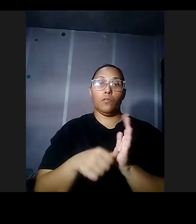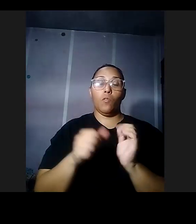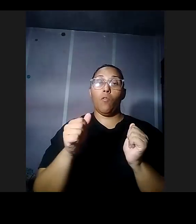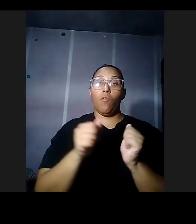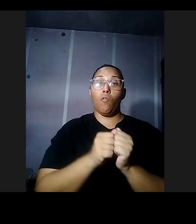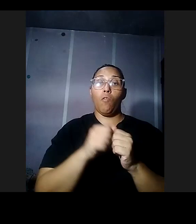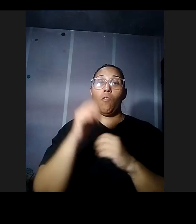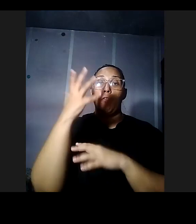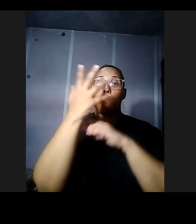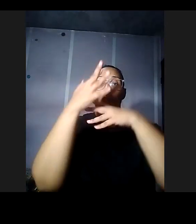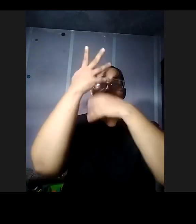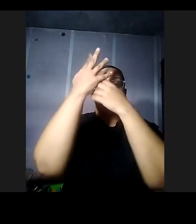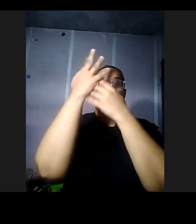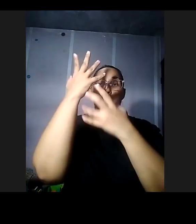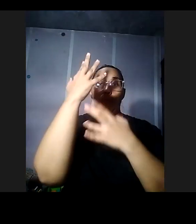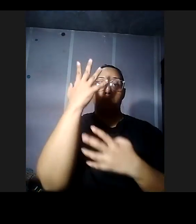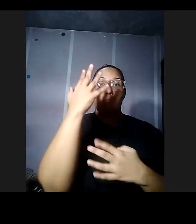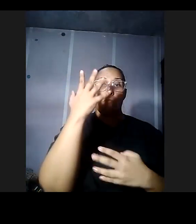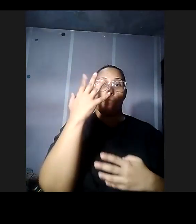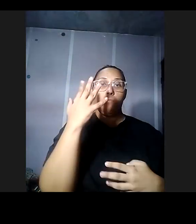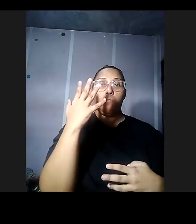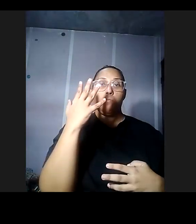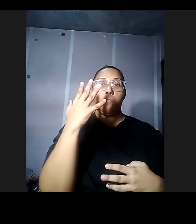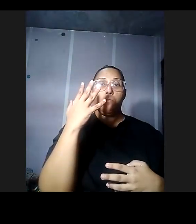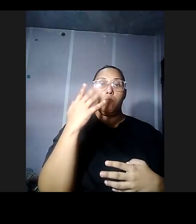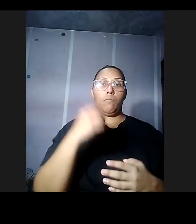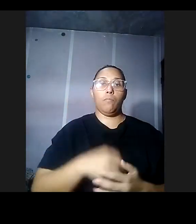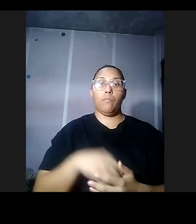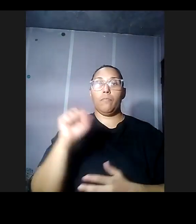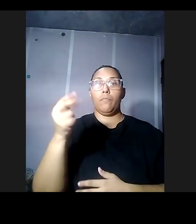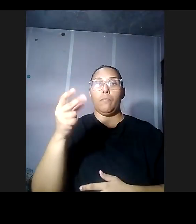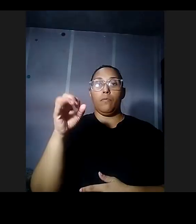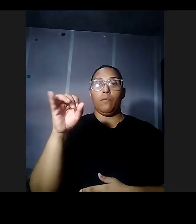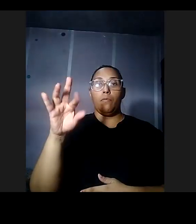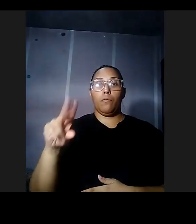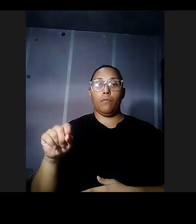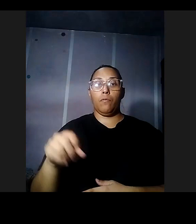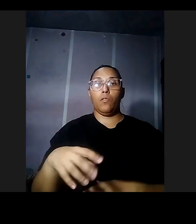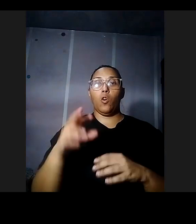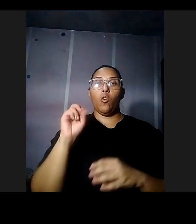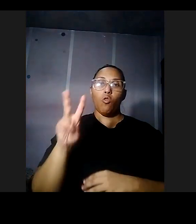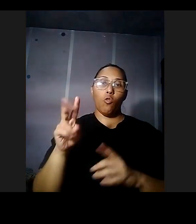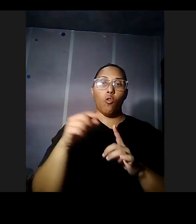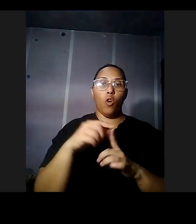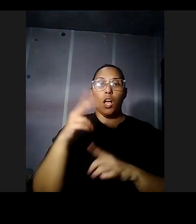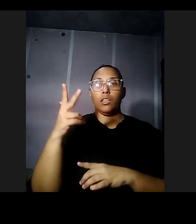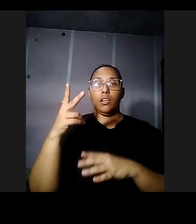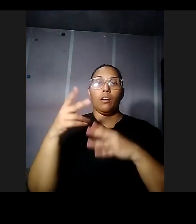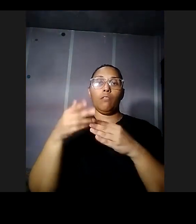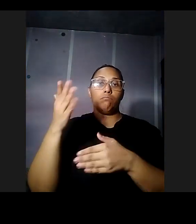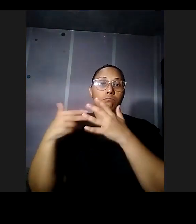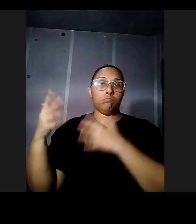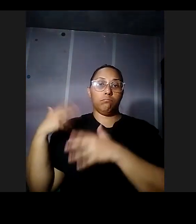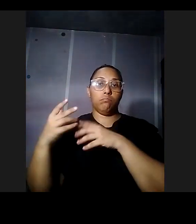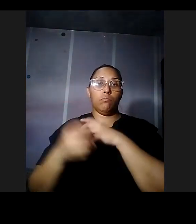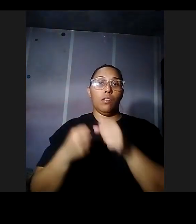que yo por lo menos si yo hubiera querido yo podía hasta trazar el árbol genealógico de Asford dos o tres generaciones hacia atrás hasta principios del siglo XIX